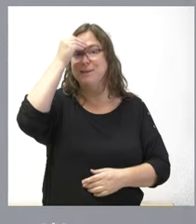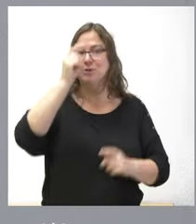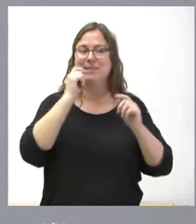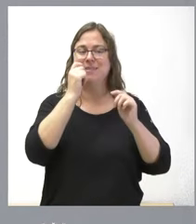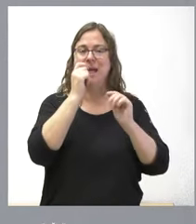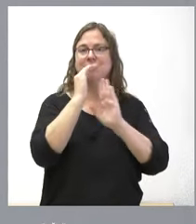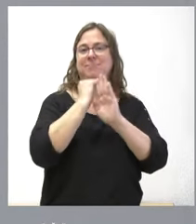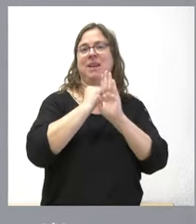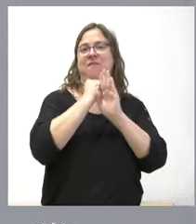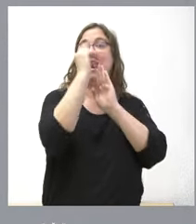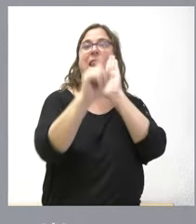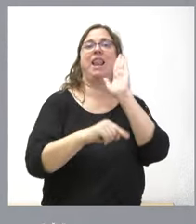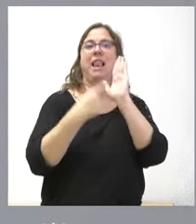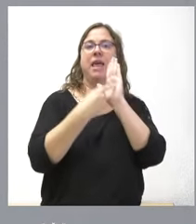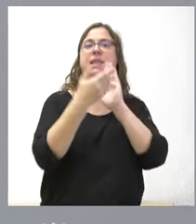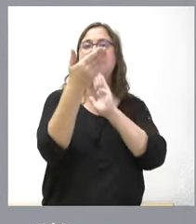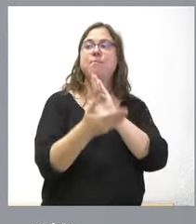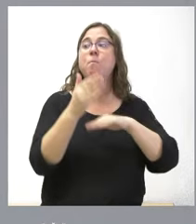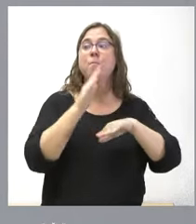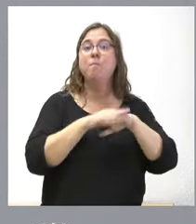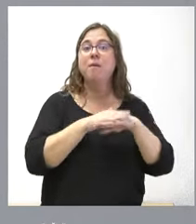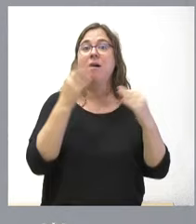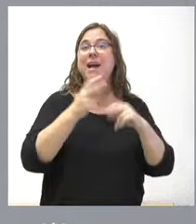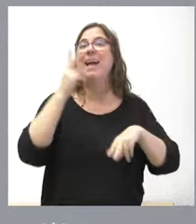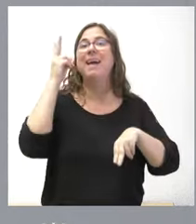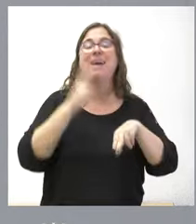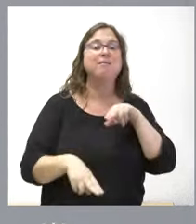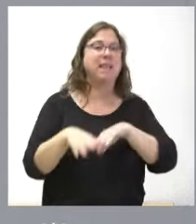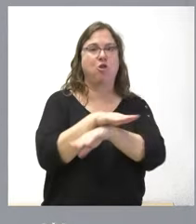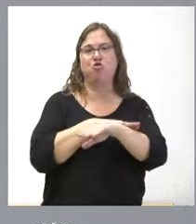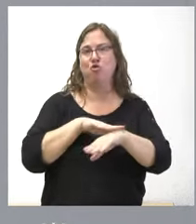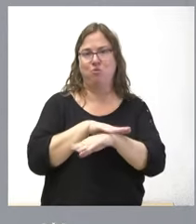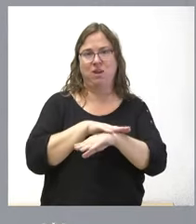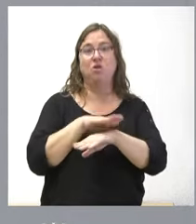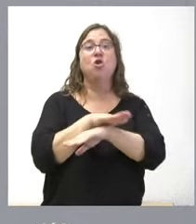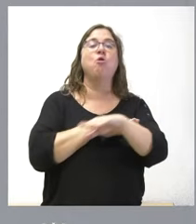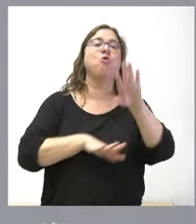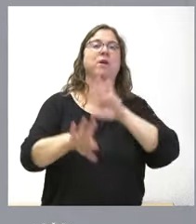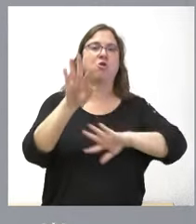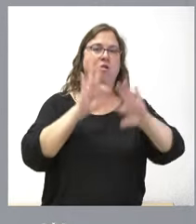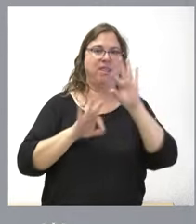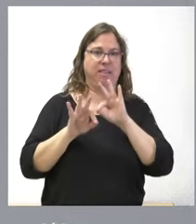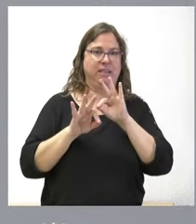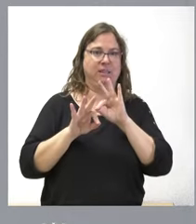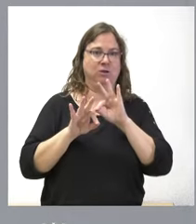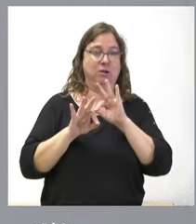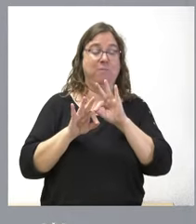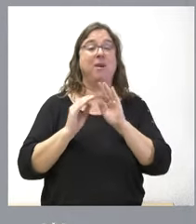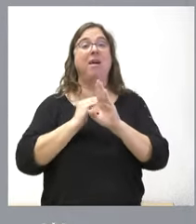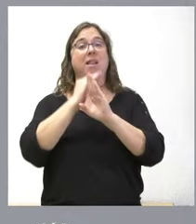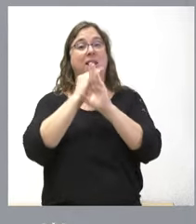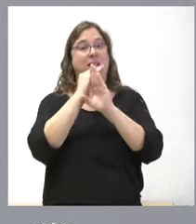es muy relevante para evitar que sea un gobierno quien pueda tomar decisiones de reducir el rango